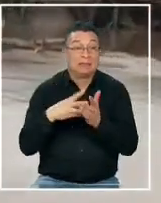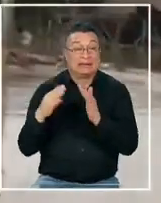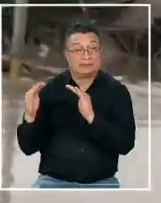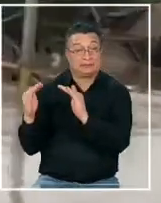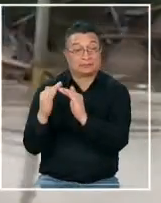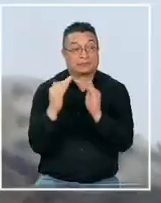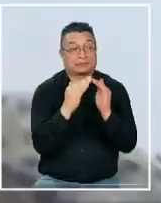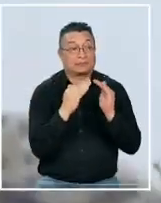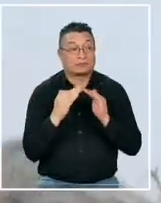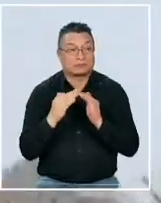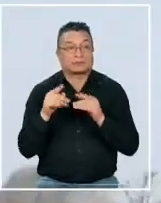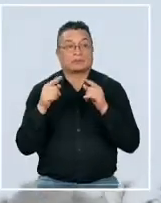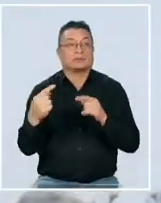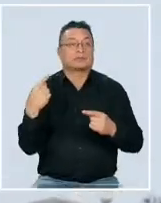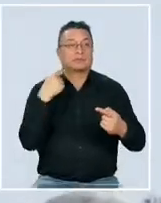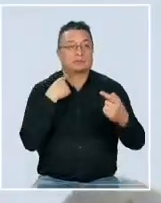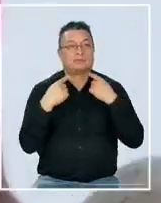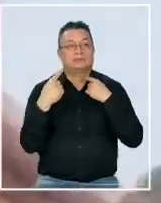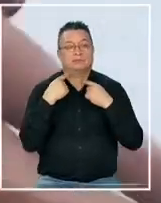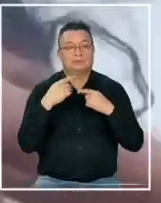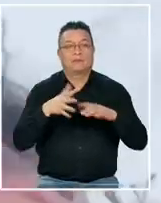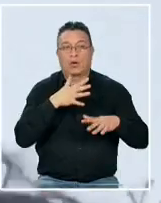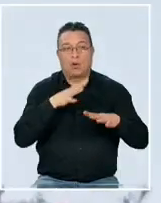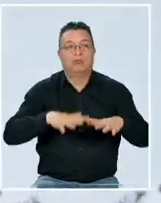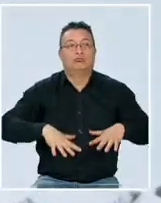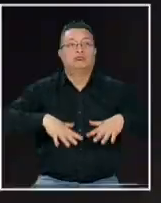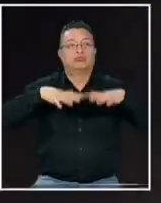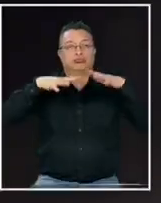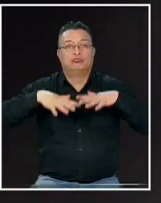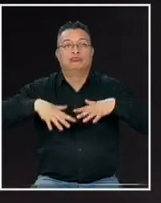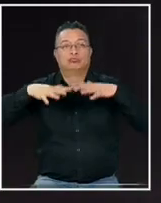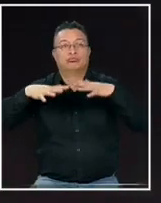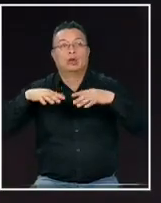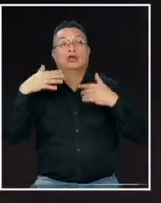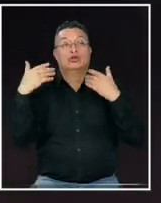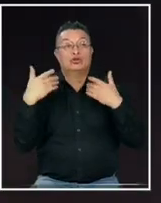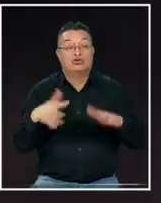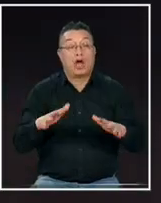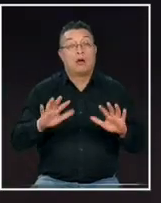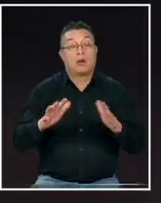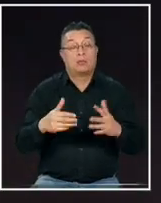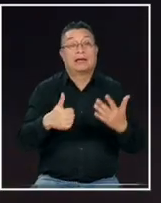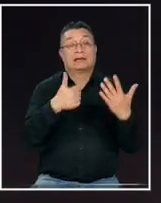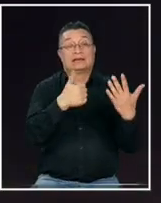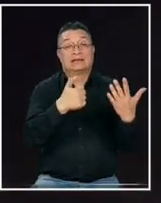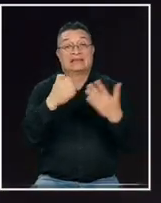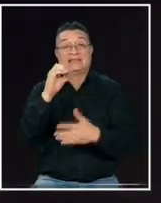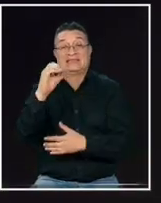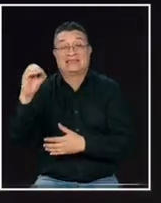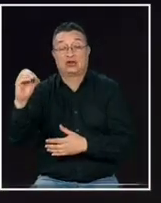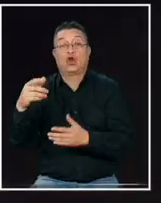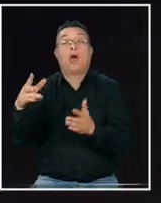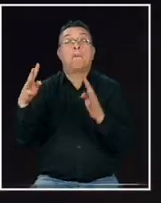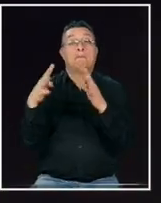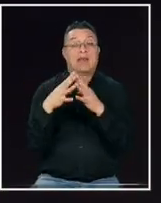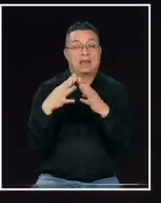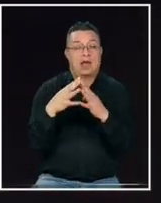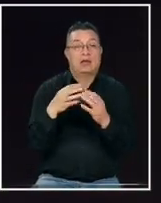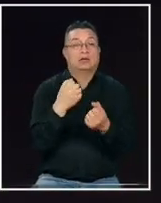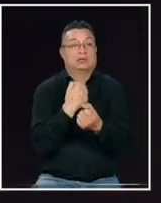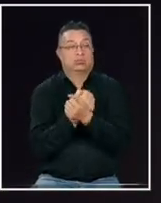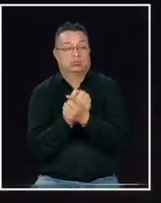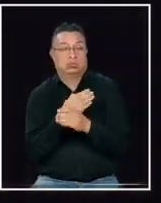viviendas se han visto afectadas por estas inundaciones mientras que ya habrían por lo menos 600 militares y policías que están